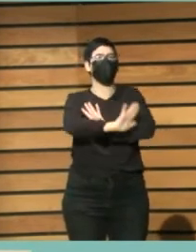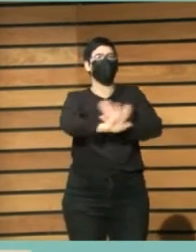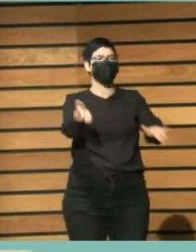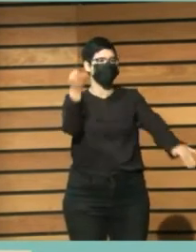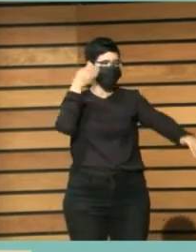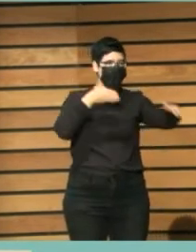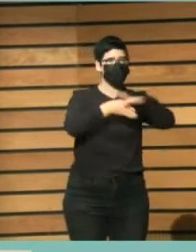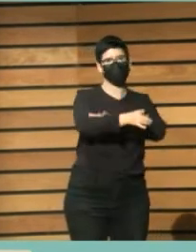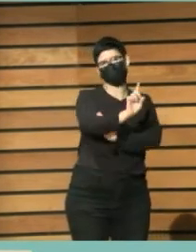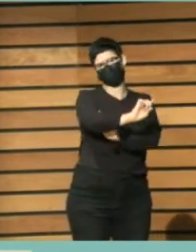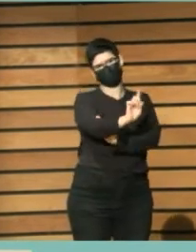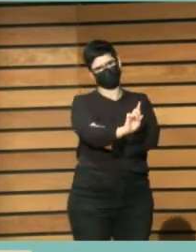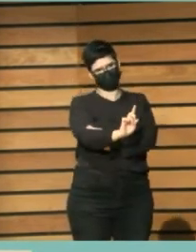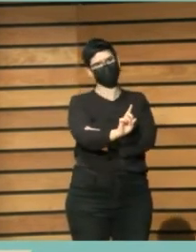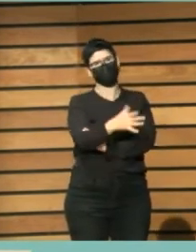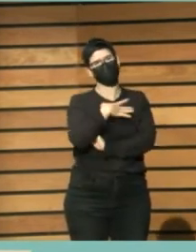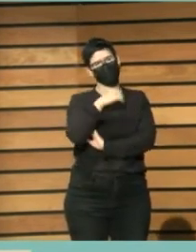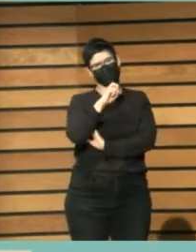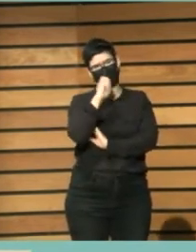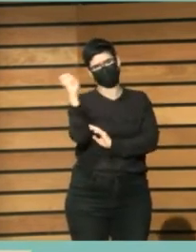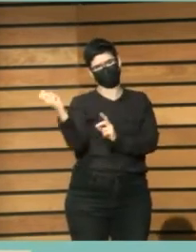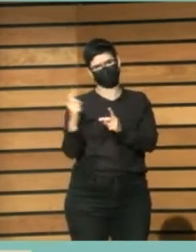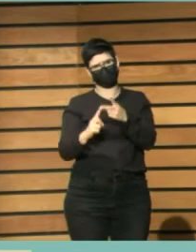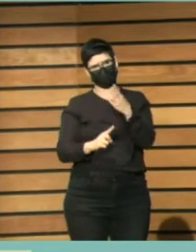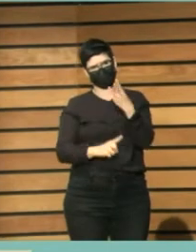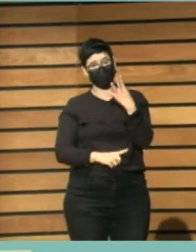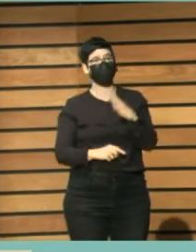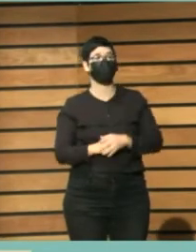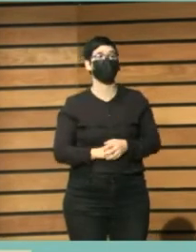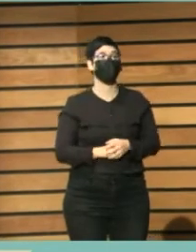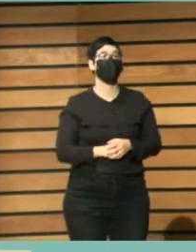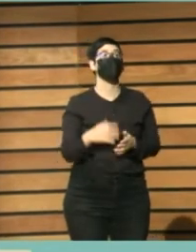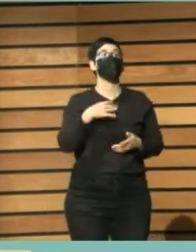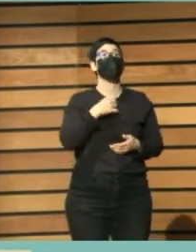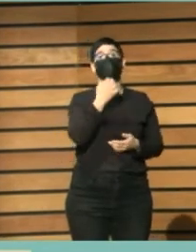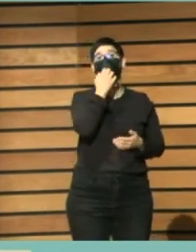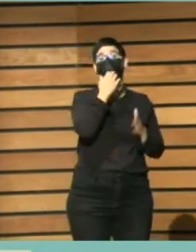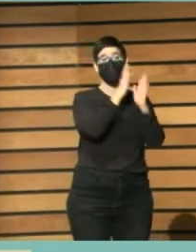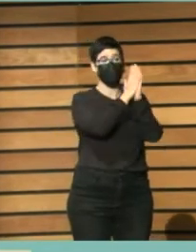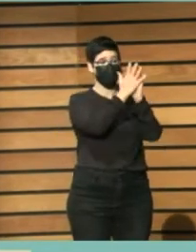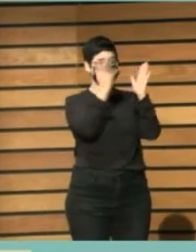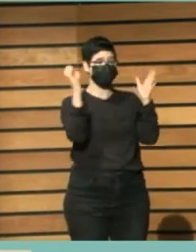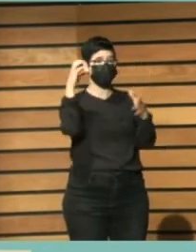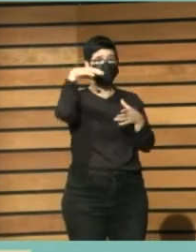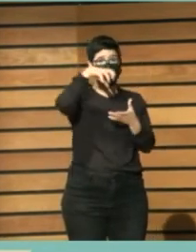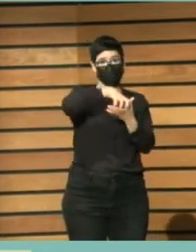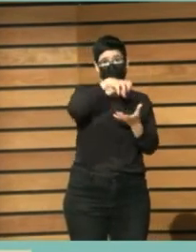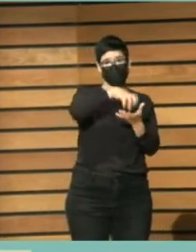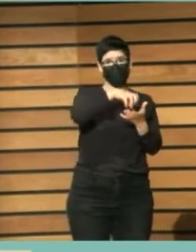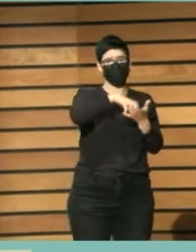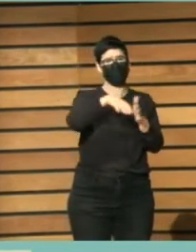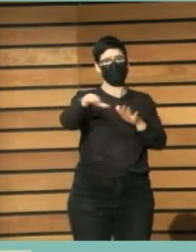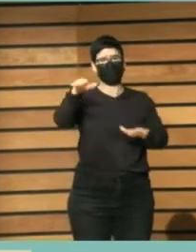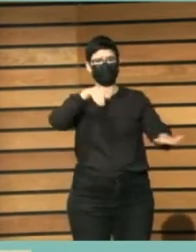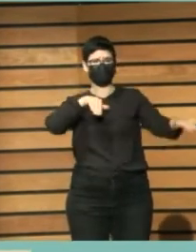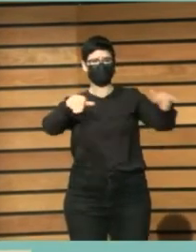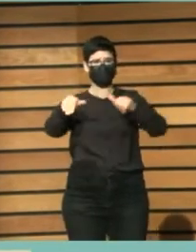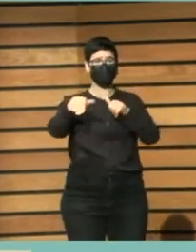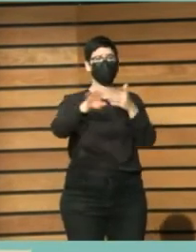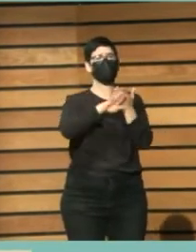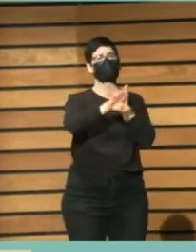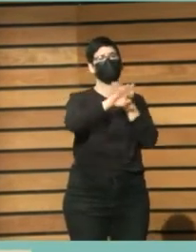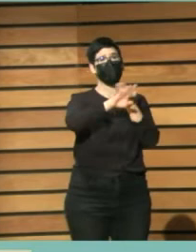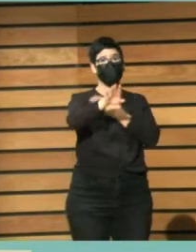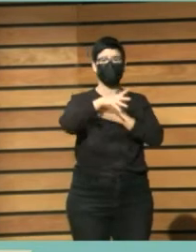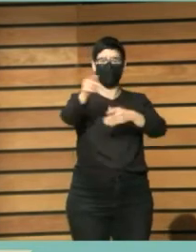las bibliotecas, bibliotecas grandes y más pequeñas, pues han hecho un llamamiento a los vecinos para que lleven sus fotos antiguas o lleven